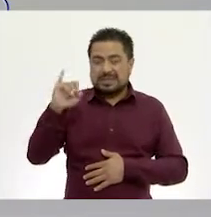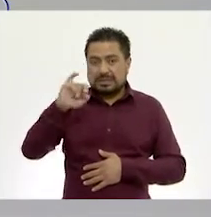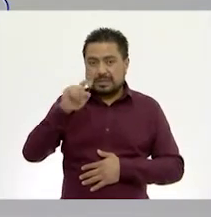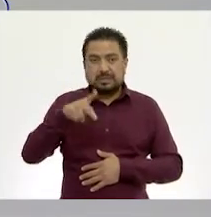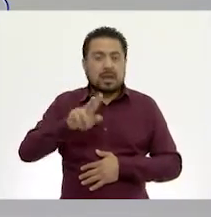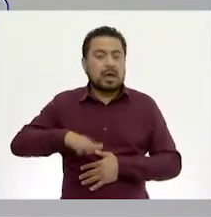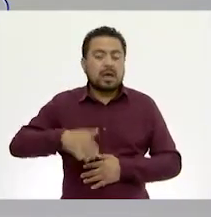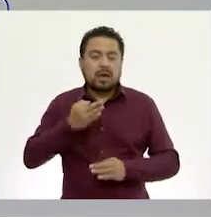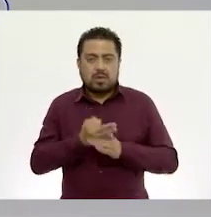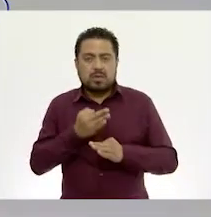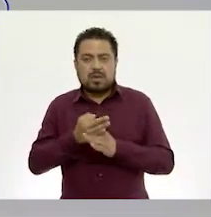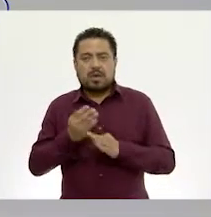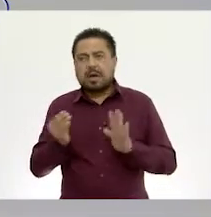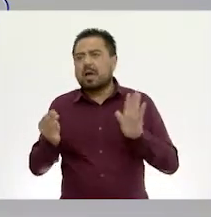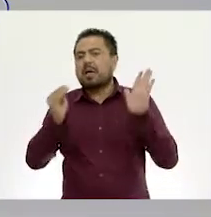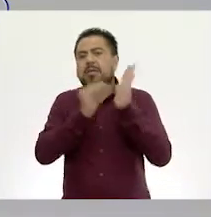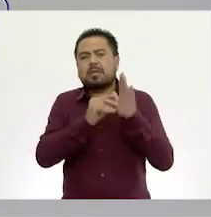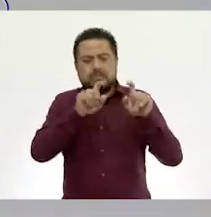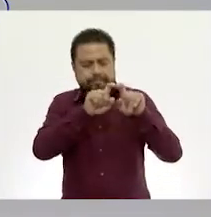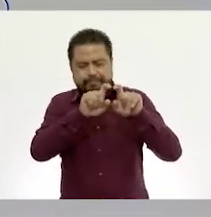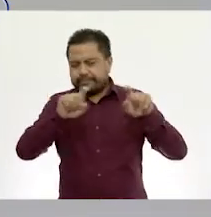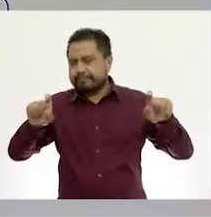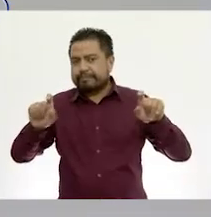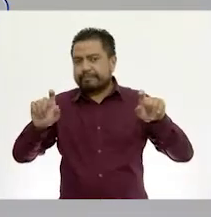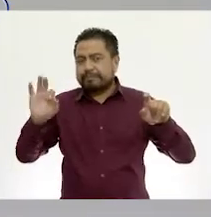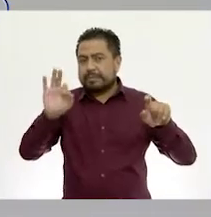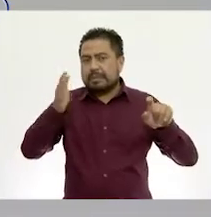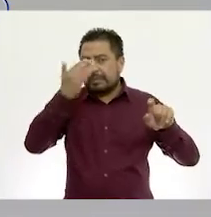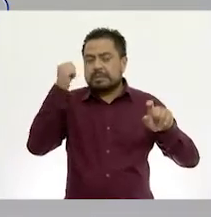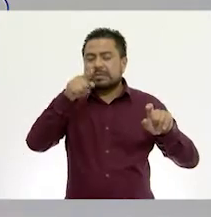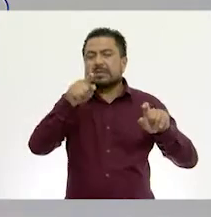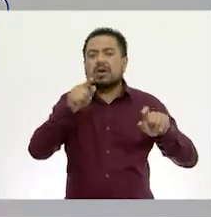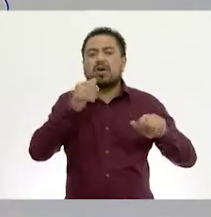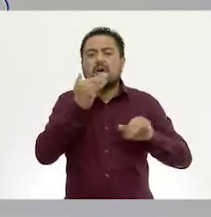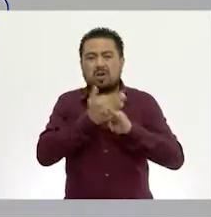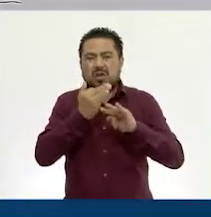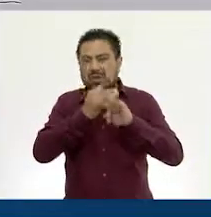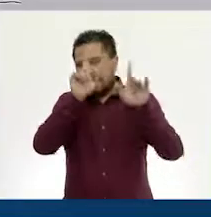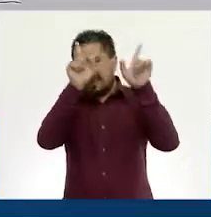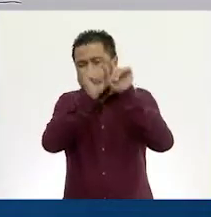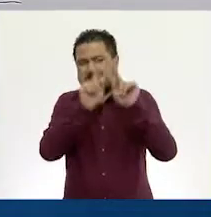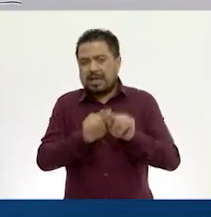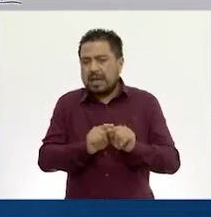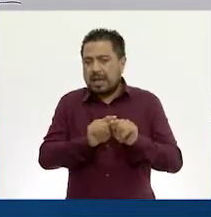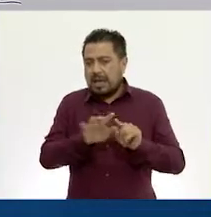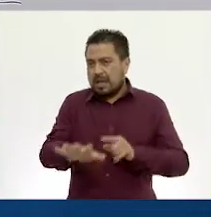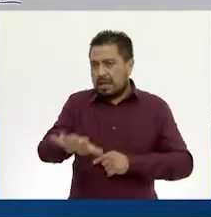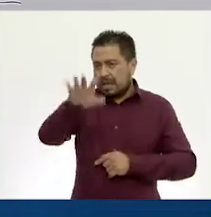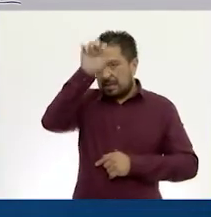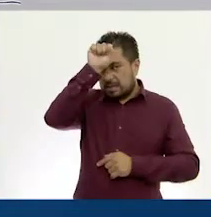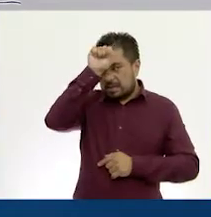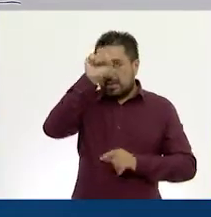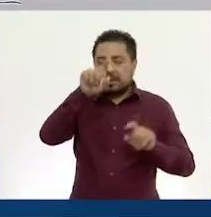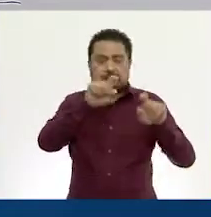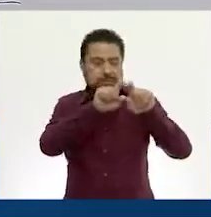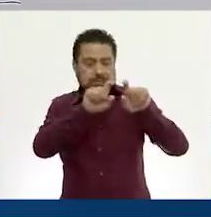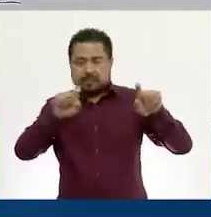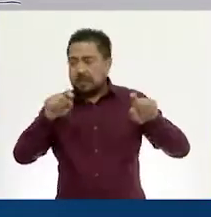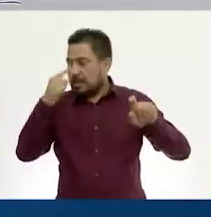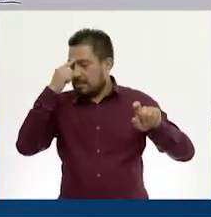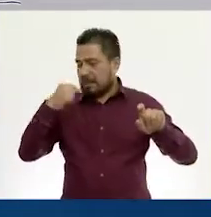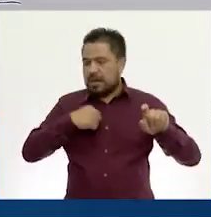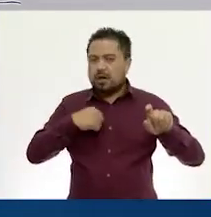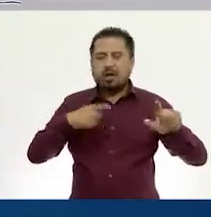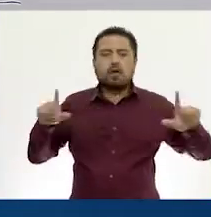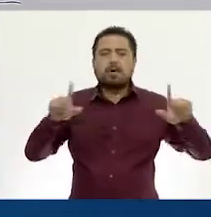Sin embargo, aquí puse las rayitas como, no sé, ya hay que pasar de lo concreto al abstracto. Y las rayitas para mí nada más era